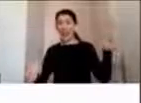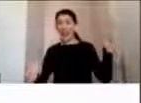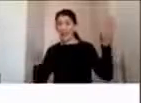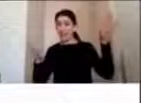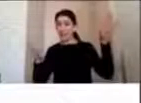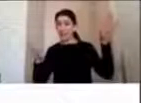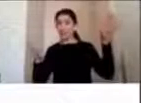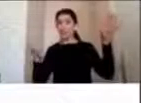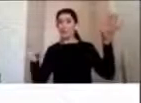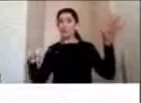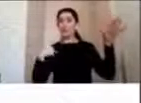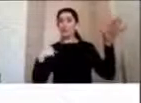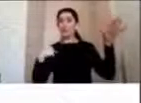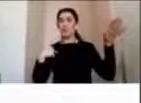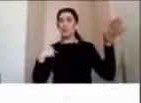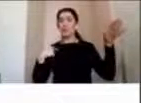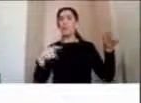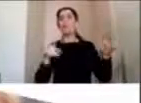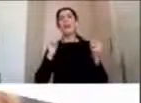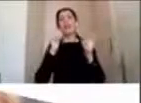nivel de exposición al riesgo.